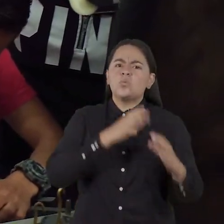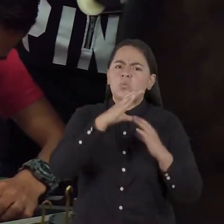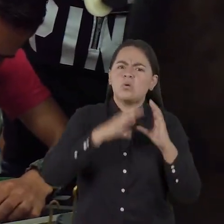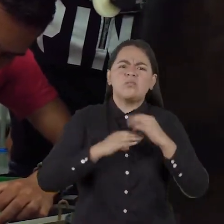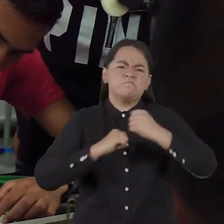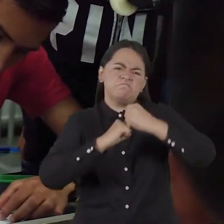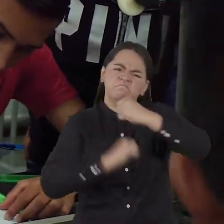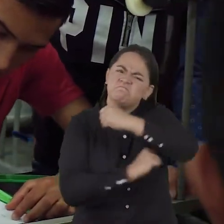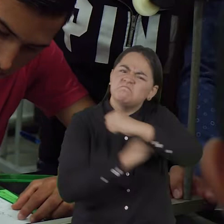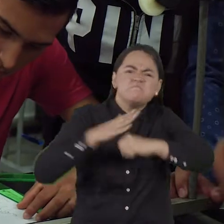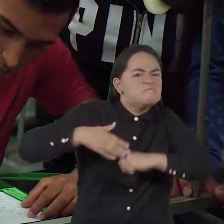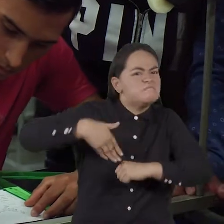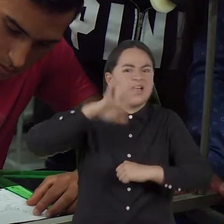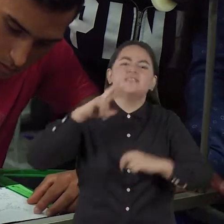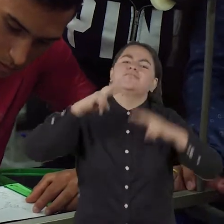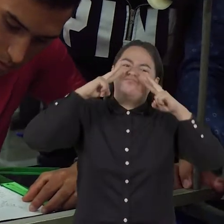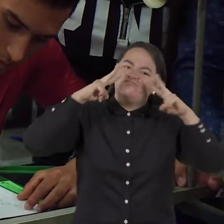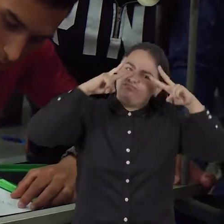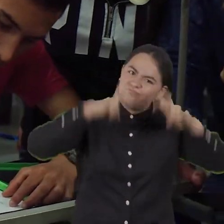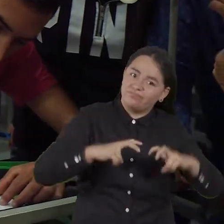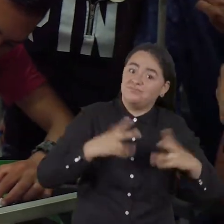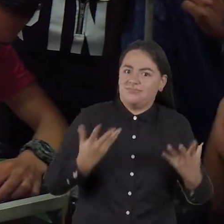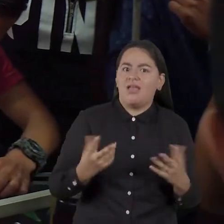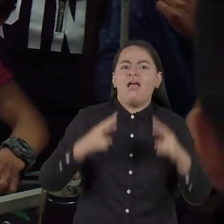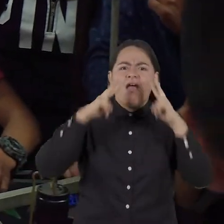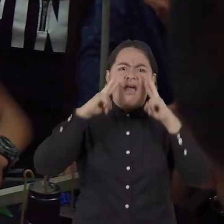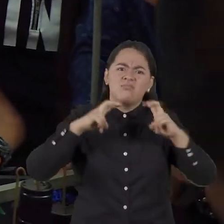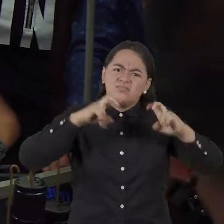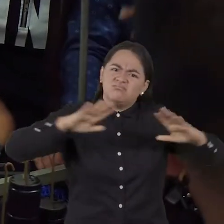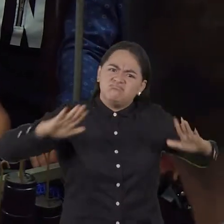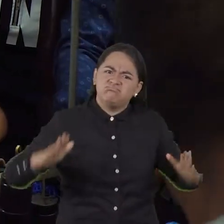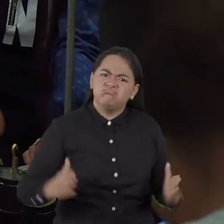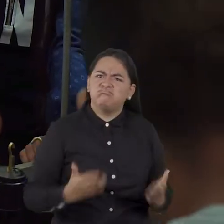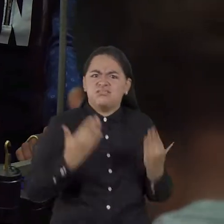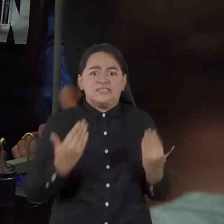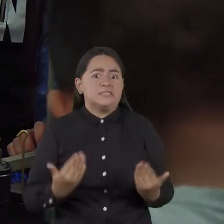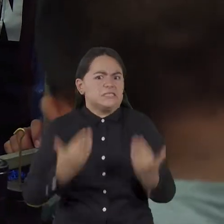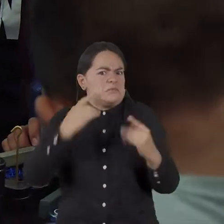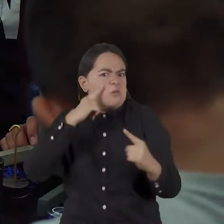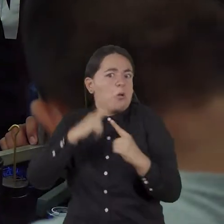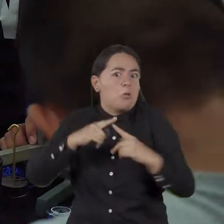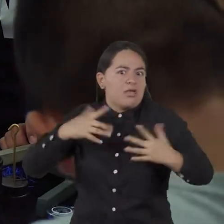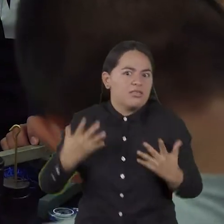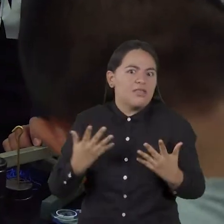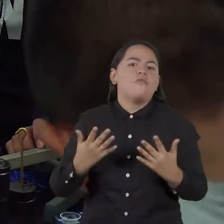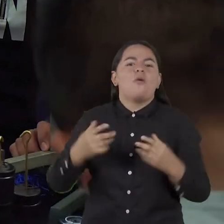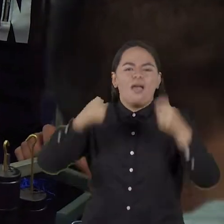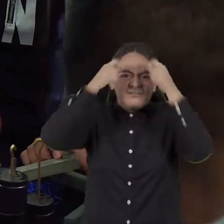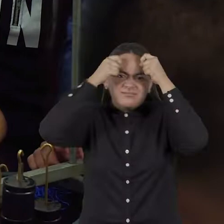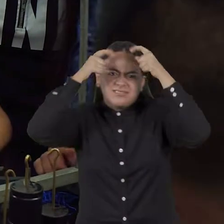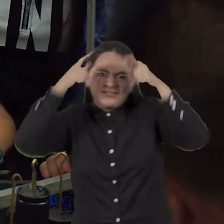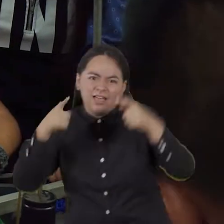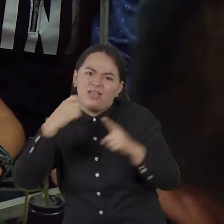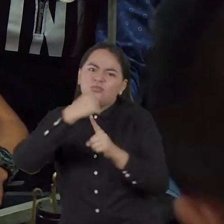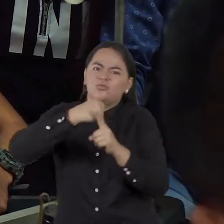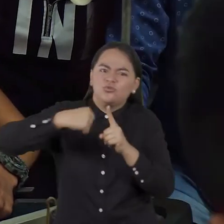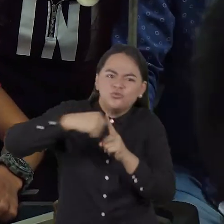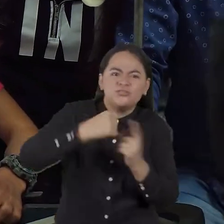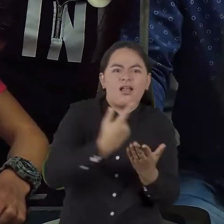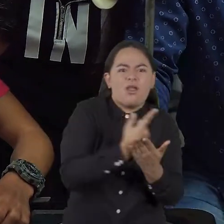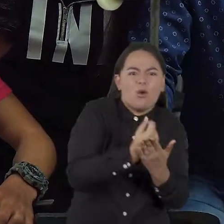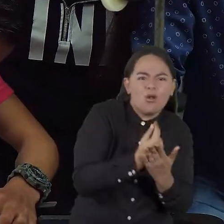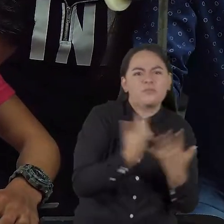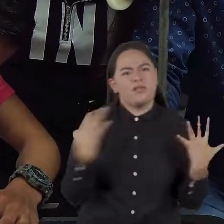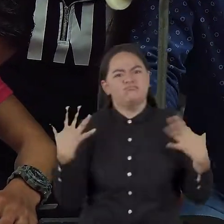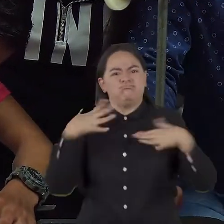La investigación es una fortaleza de nuestra institución. La evolución de los procesos investigativos ha permitido una mayor interacción